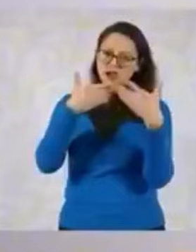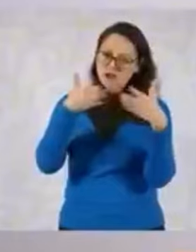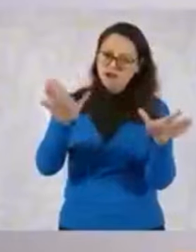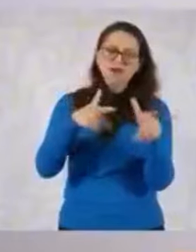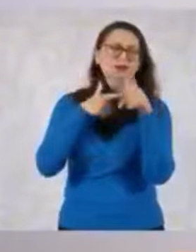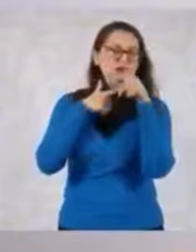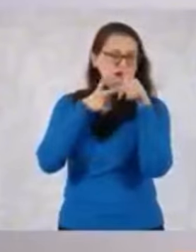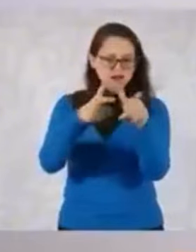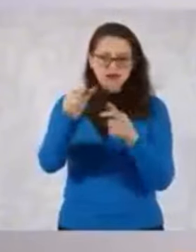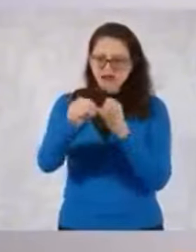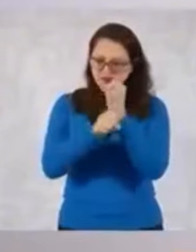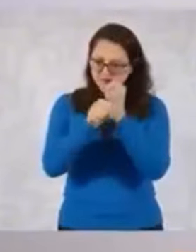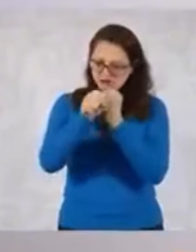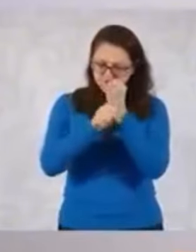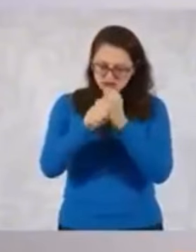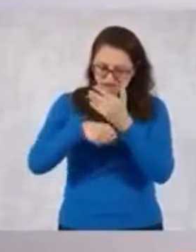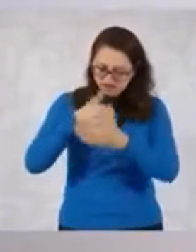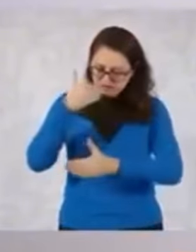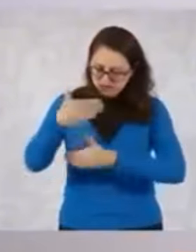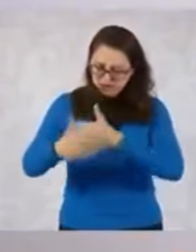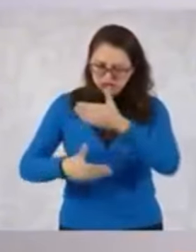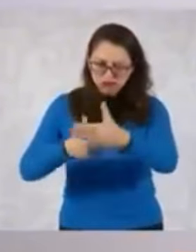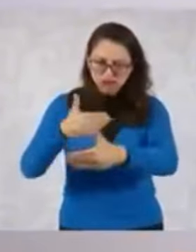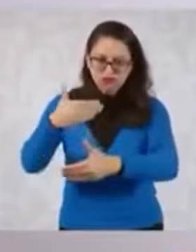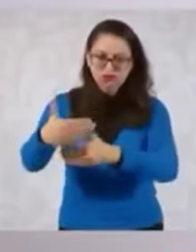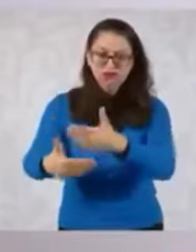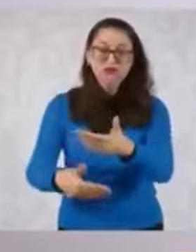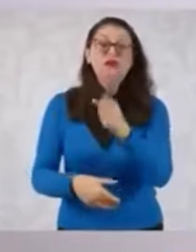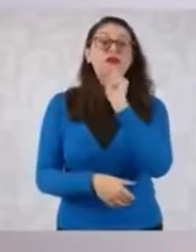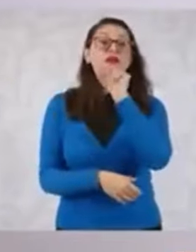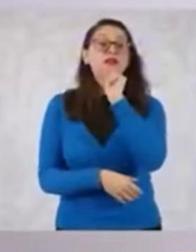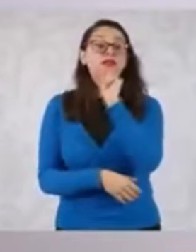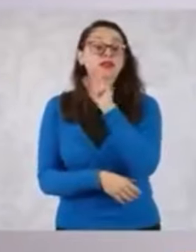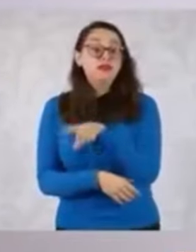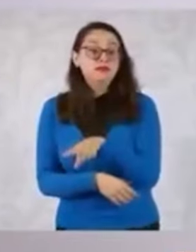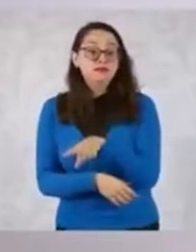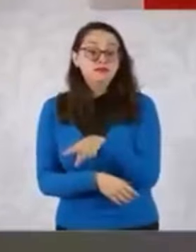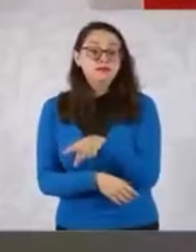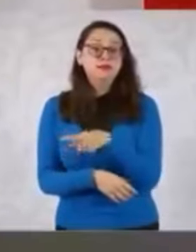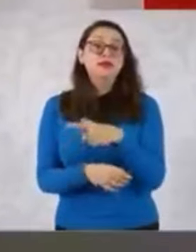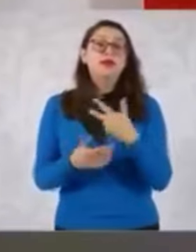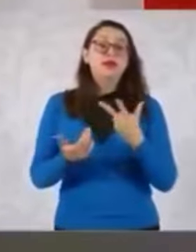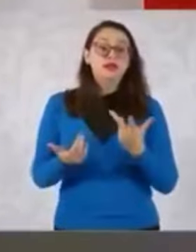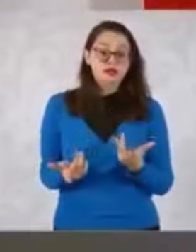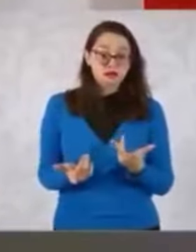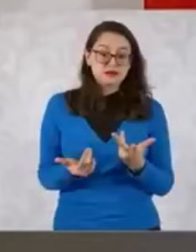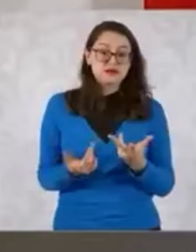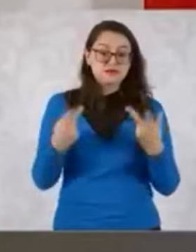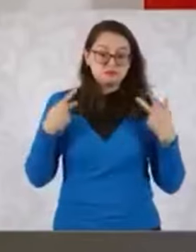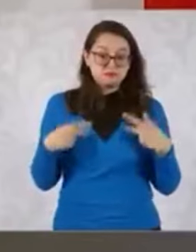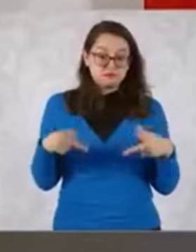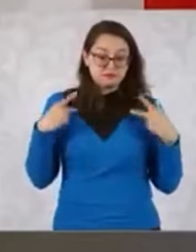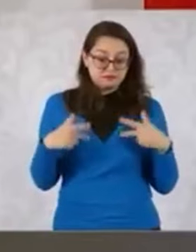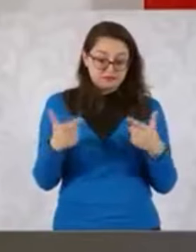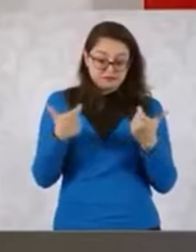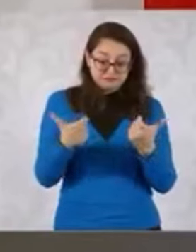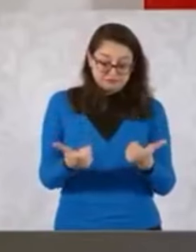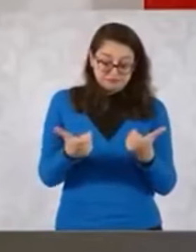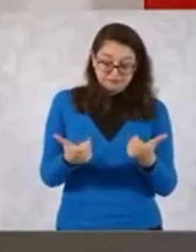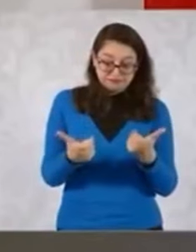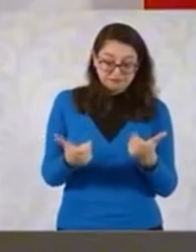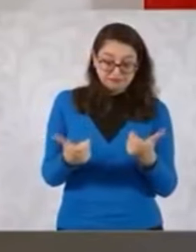Y también la recuperación de los recursos del pueblo de México que